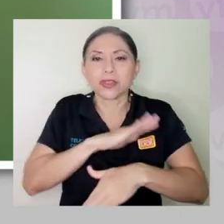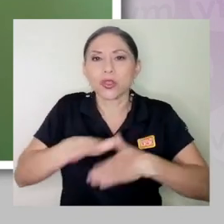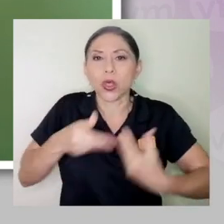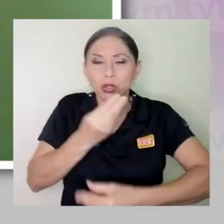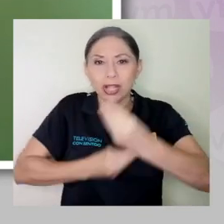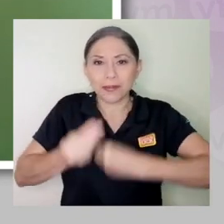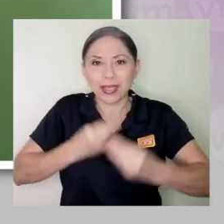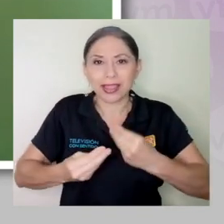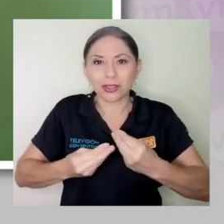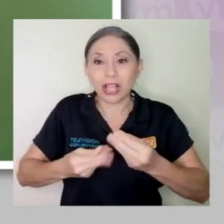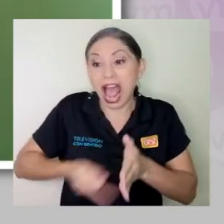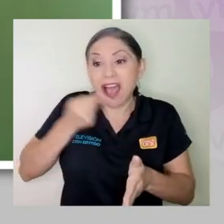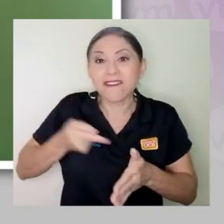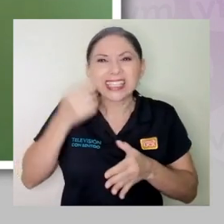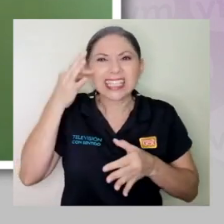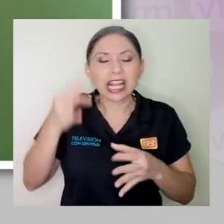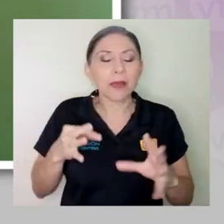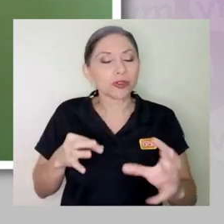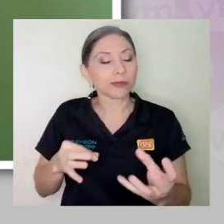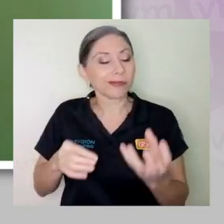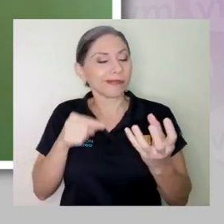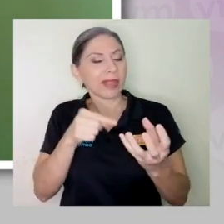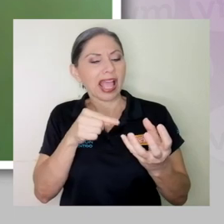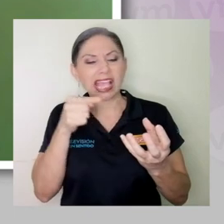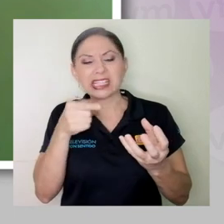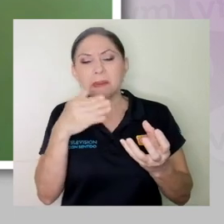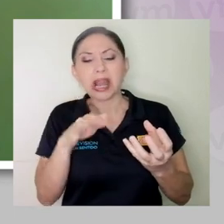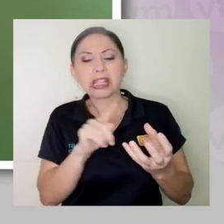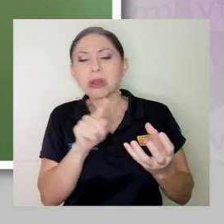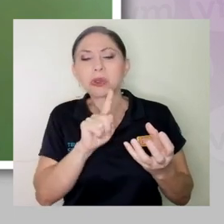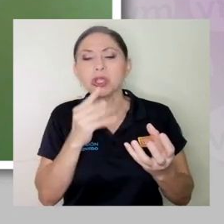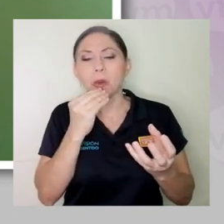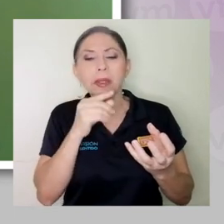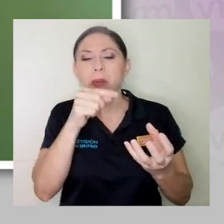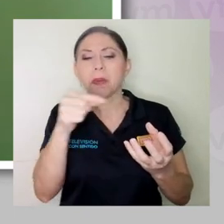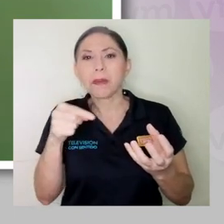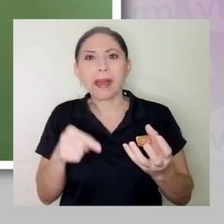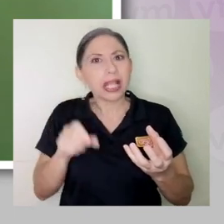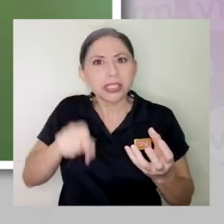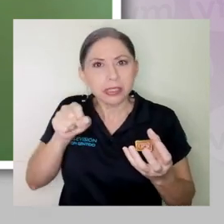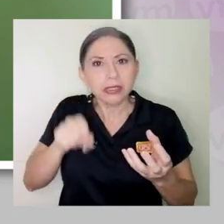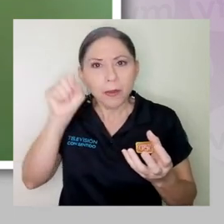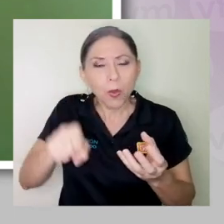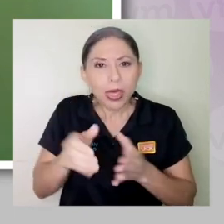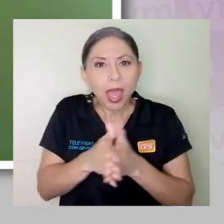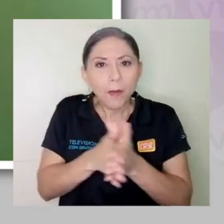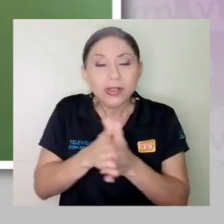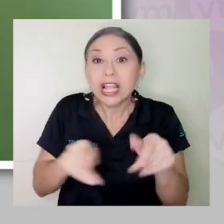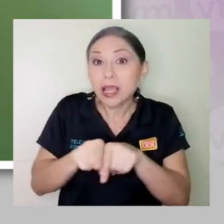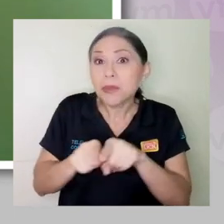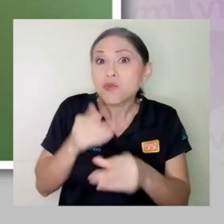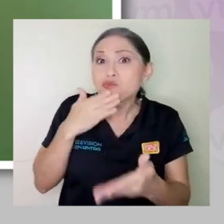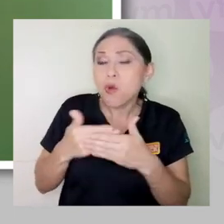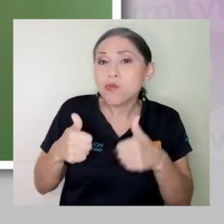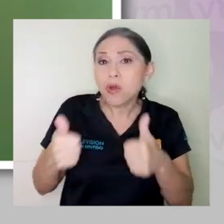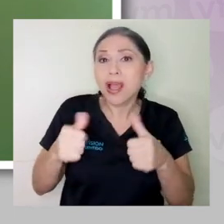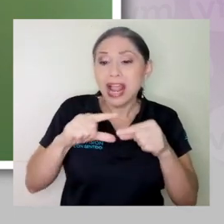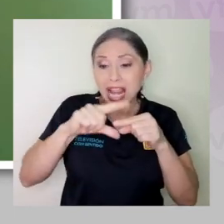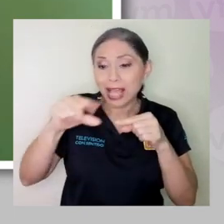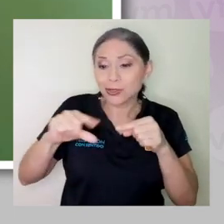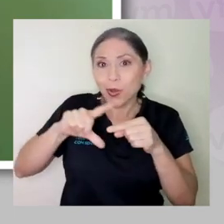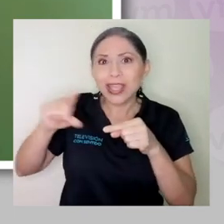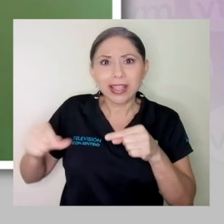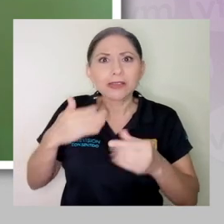esas partes que tal vez pensamos que no son comestibles y que realmente si se pueden aprovechar además son muy nutritivas